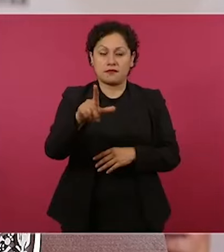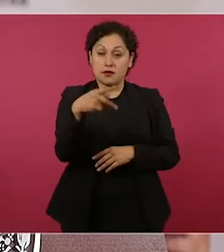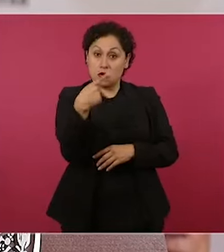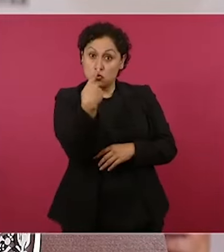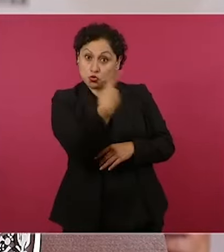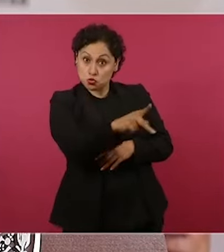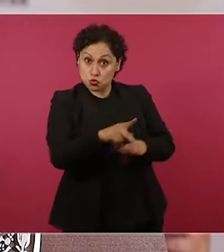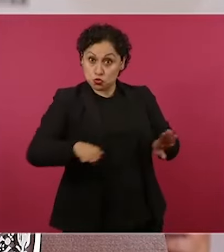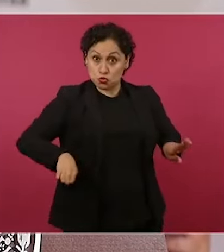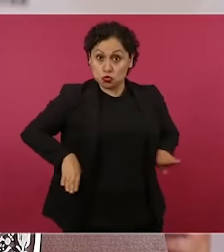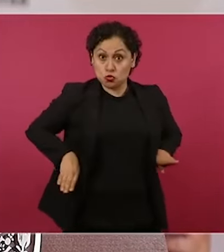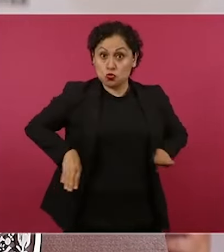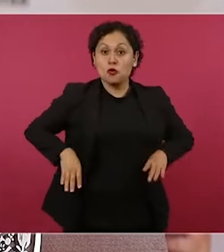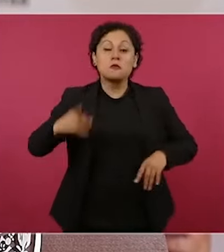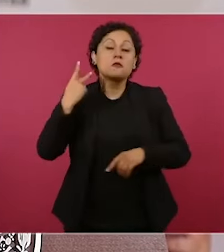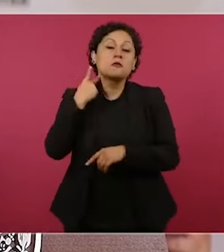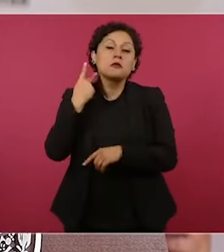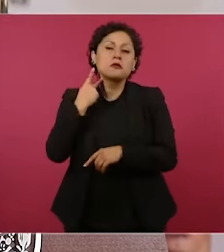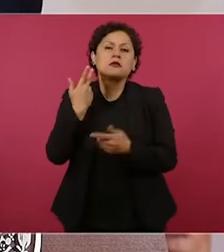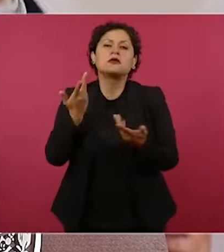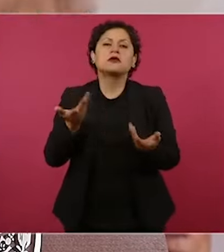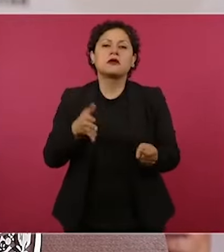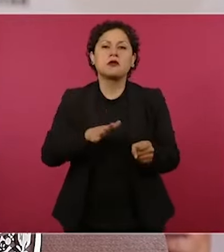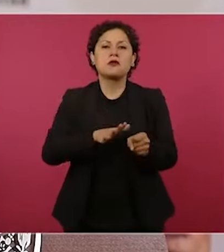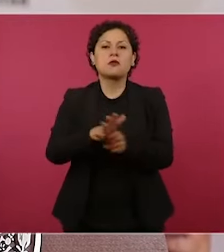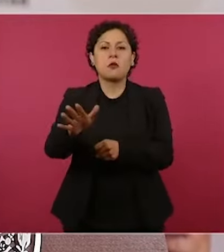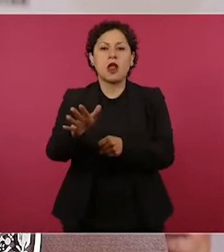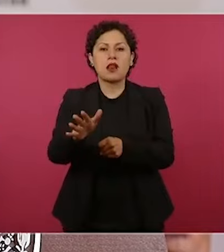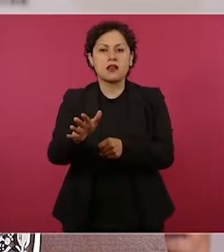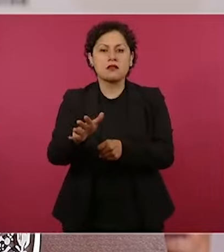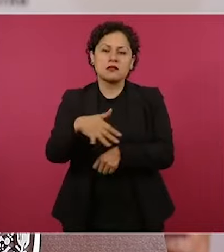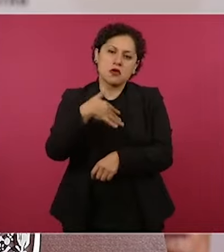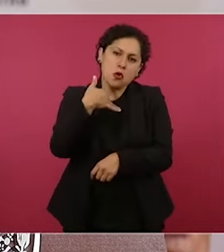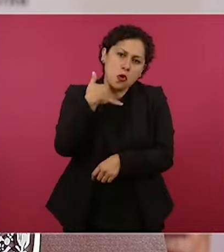la corrupción,